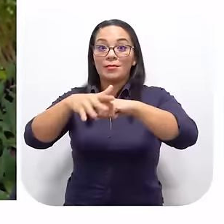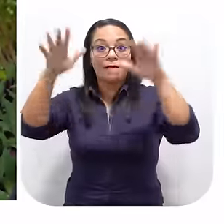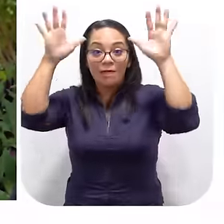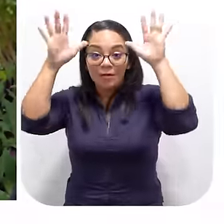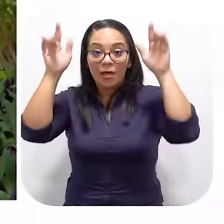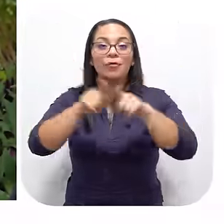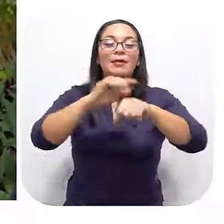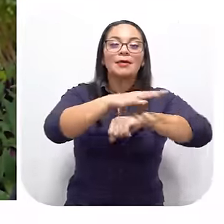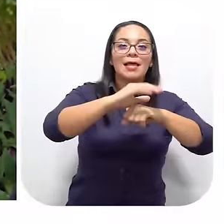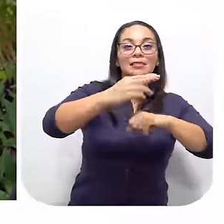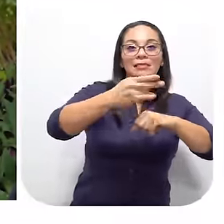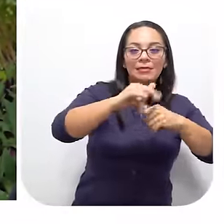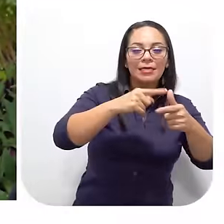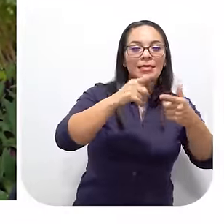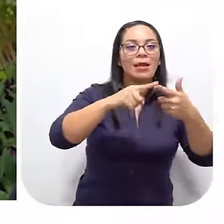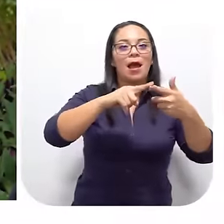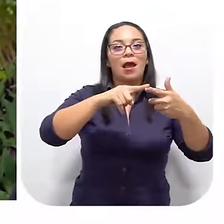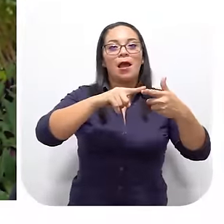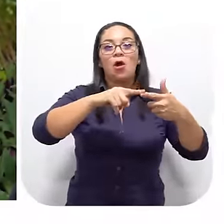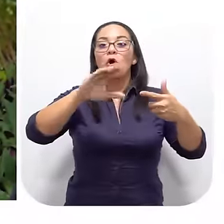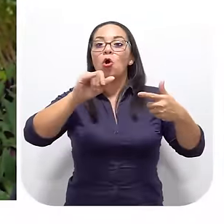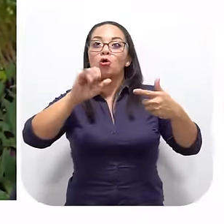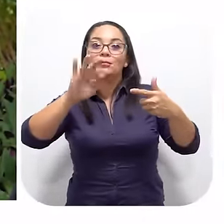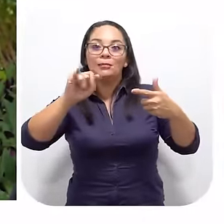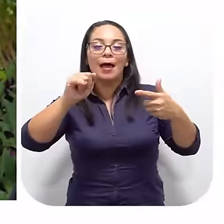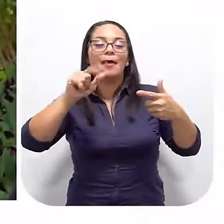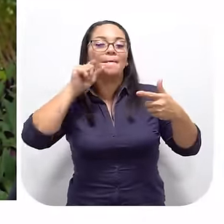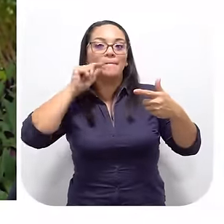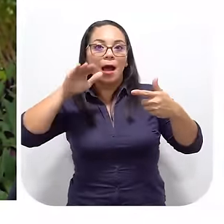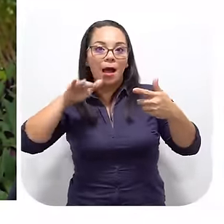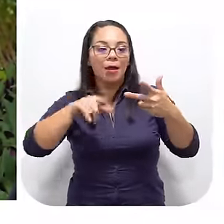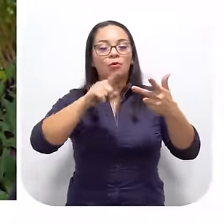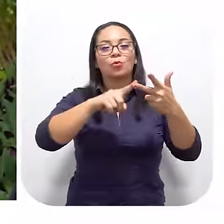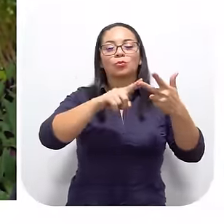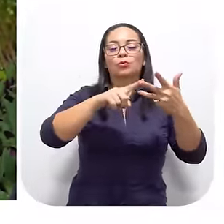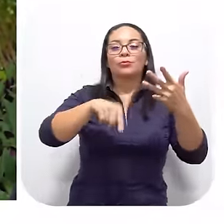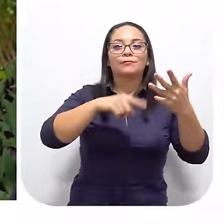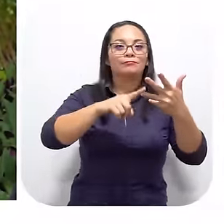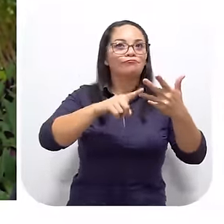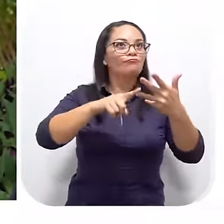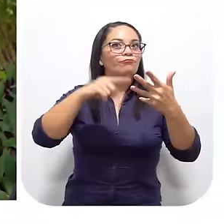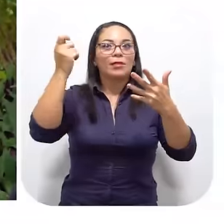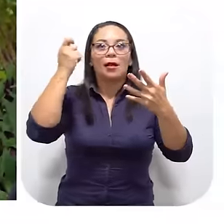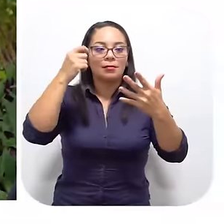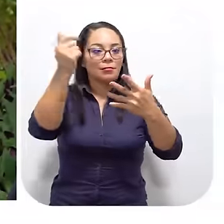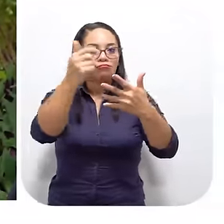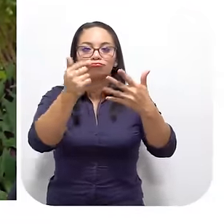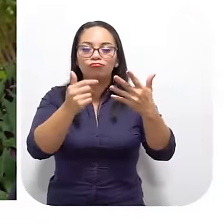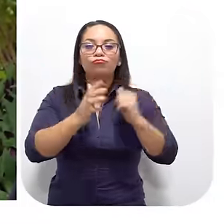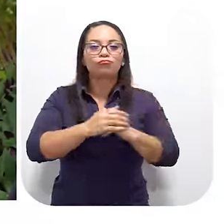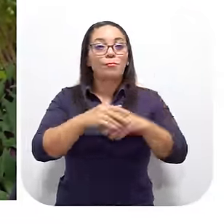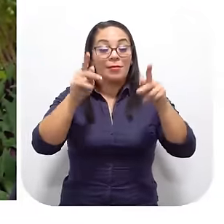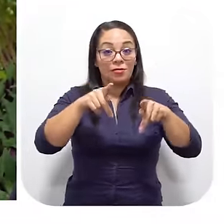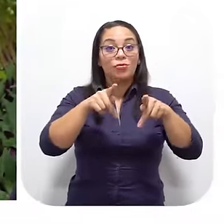La isla de Nado Sino ha impactado Y la chira Costa de Pajaro Pontarena Centro Parte de Guanacaste Entonces